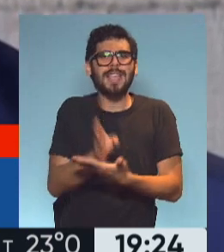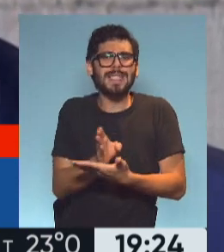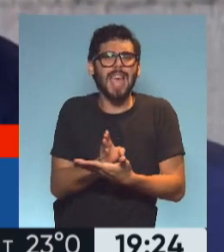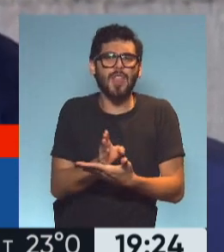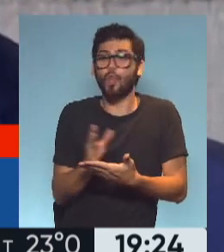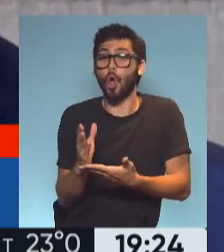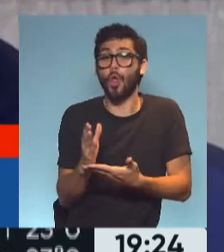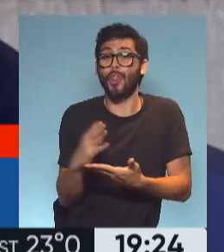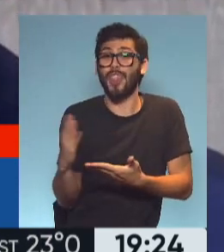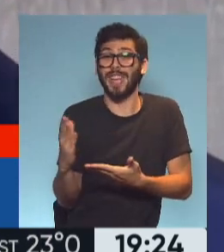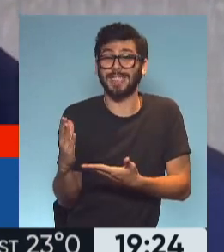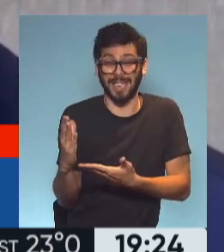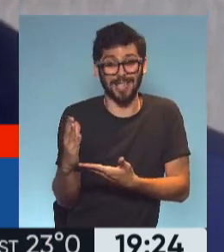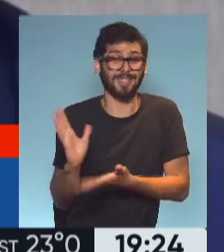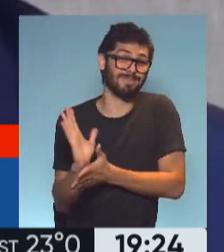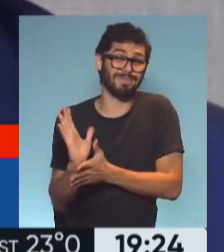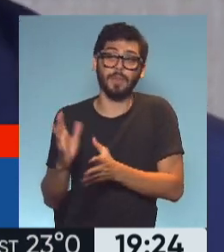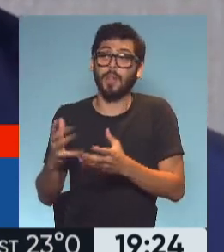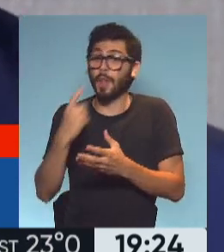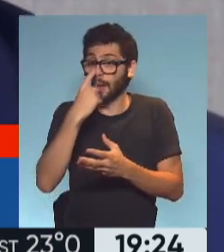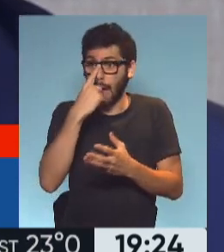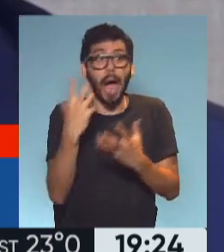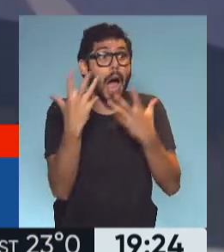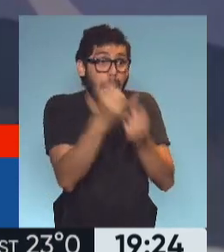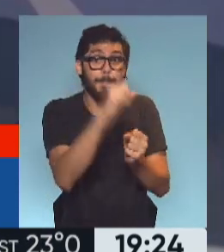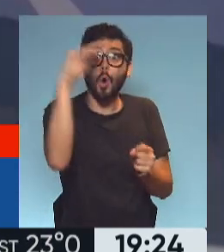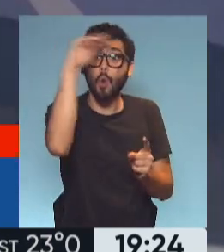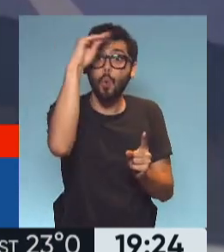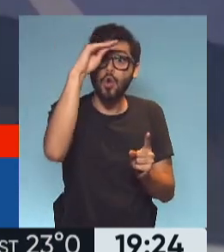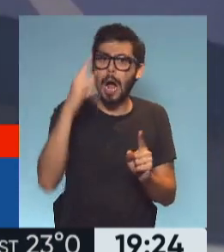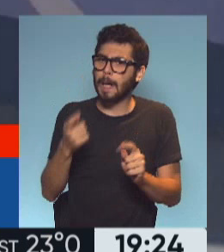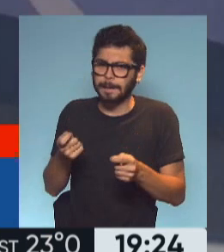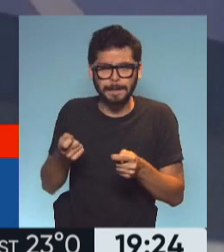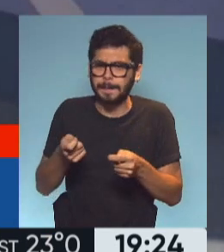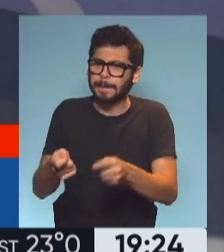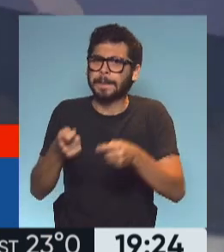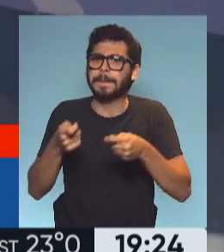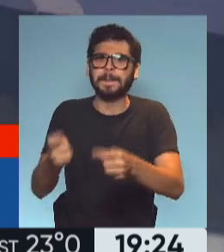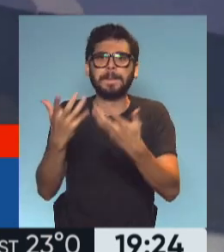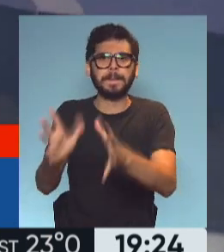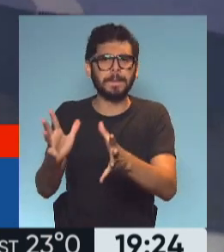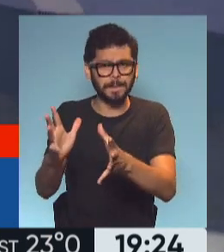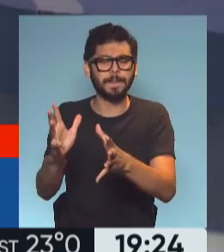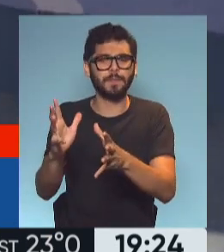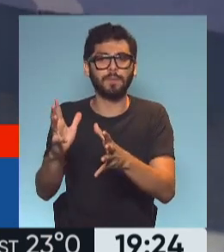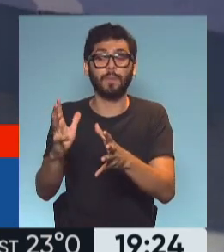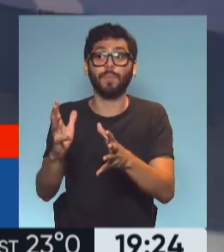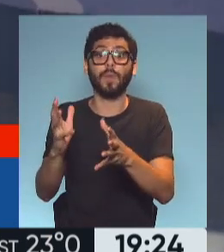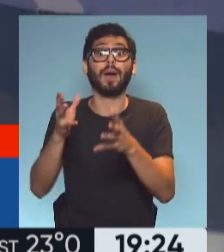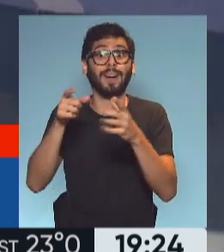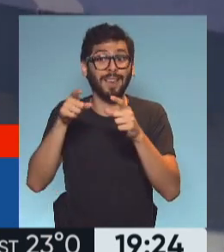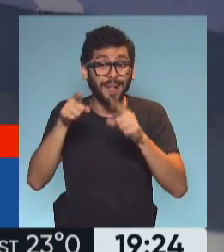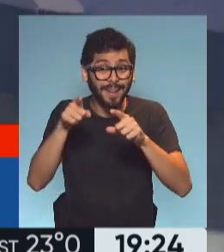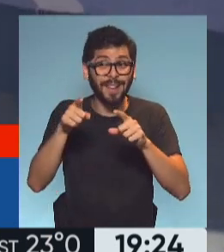garantizan la gobernabilidad en este momento de Jair Bolsonaro en Brasil. Aquí seguimos el tema del cambio de las